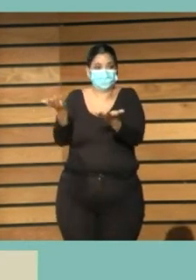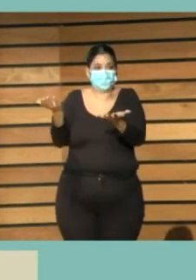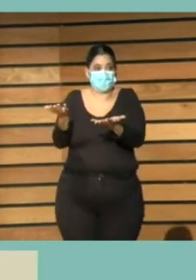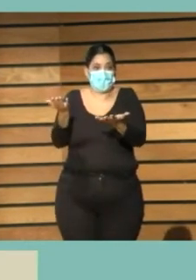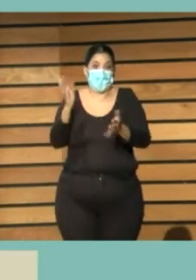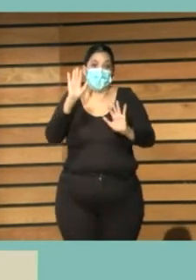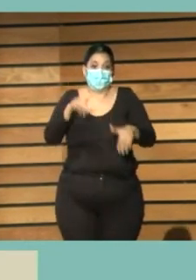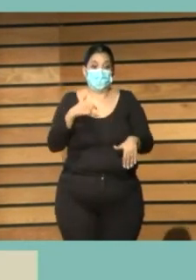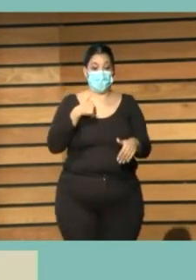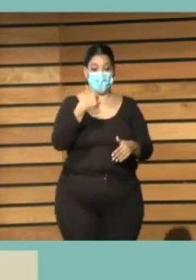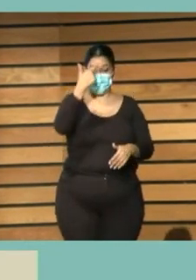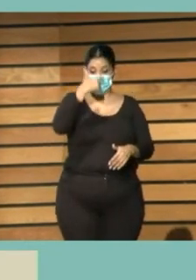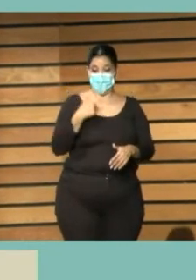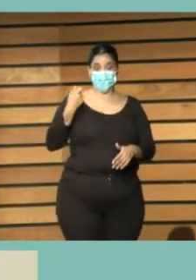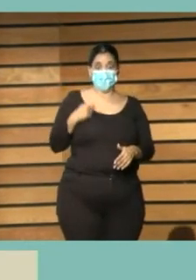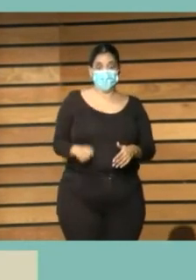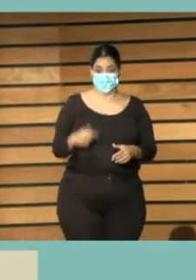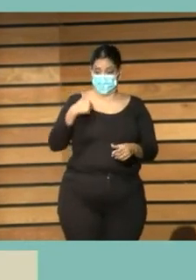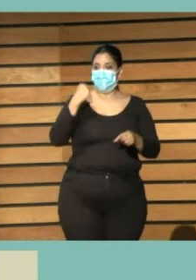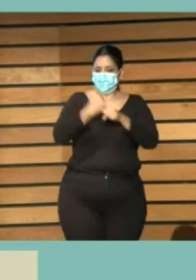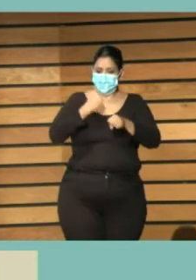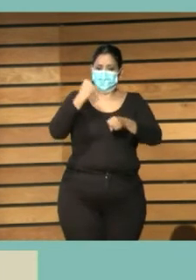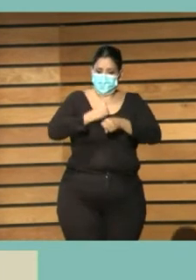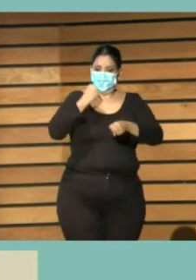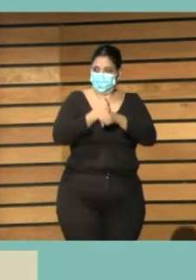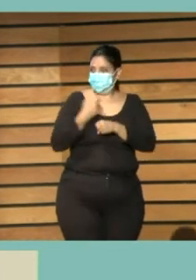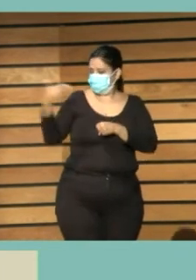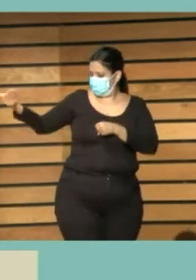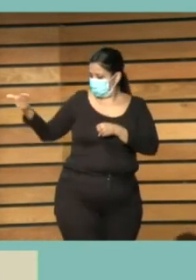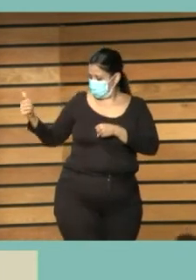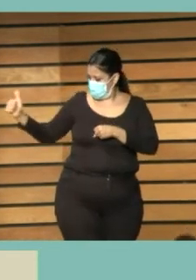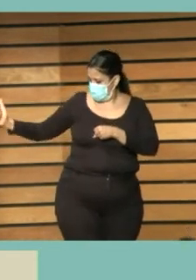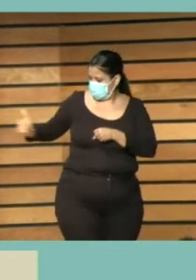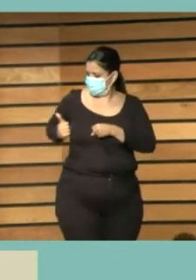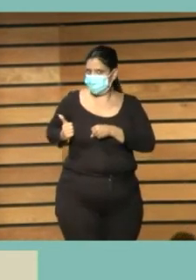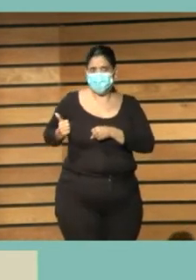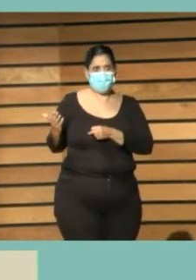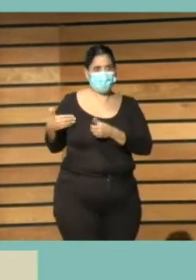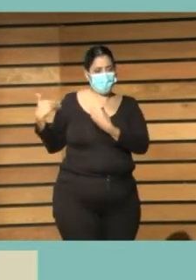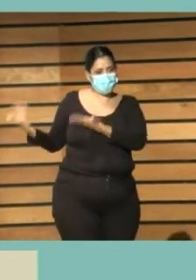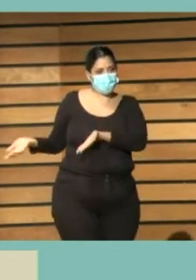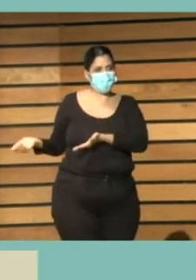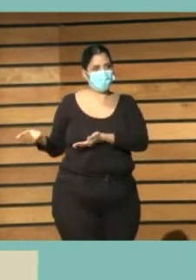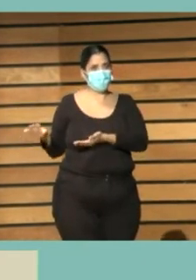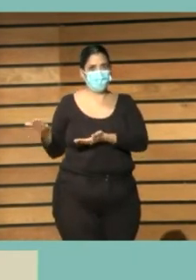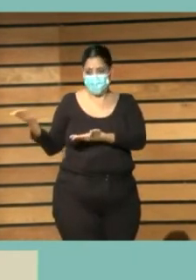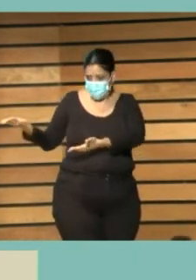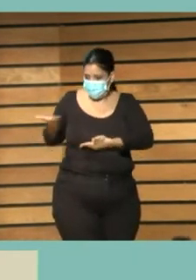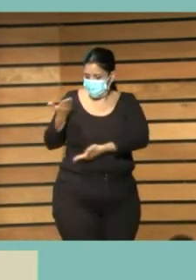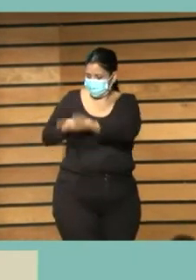y que estamos trabajando en eso pero creo que sería necesario pues que la formación estuviera un poco más arreglada